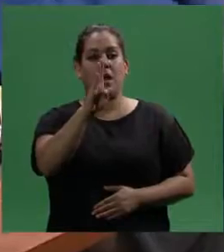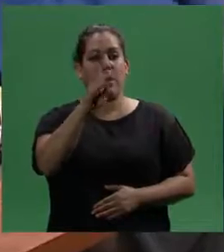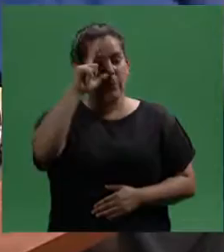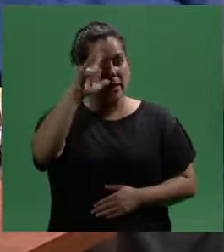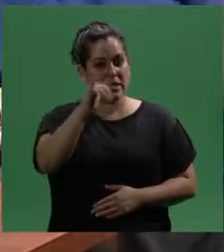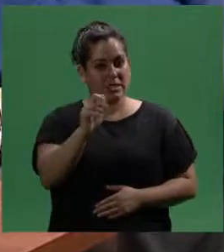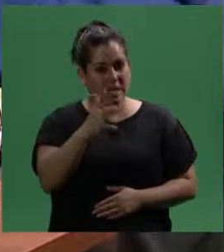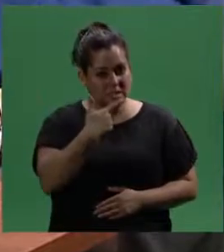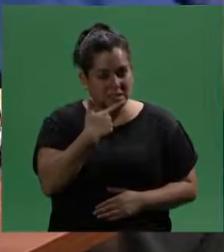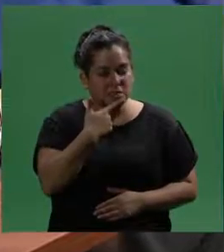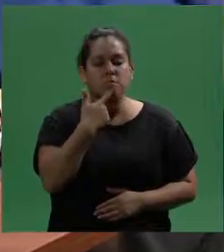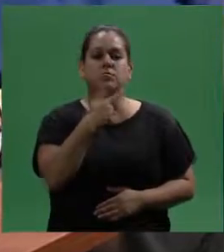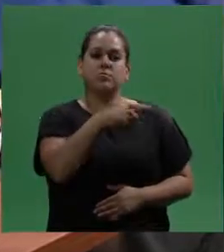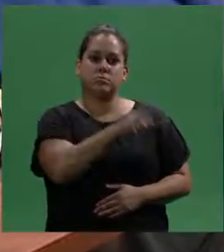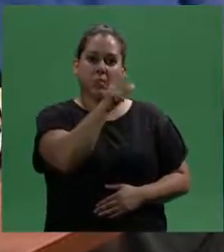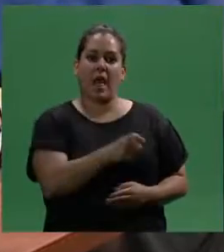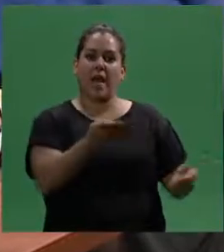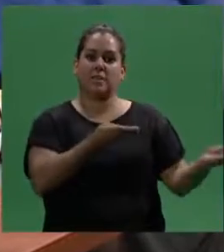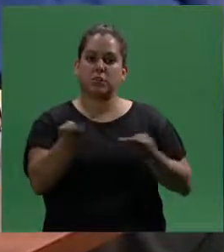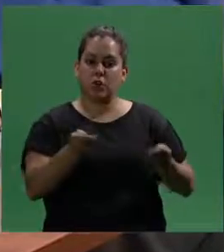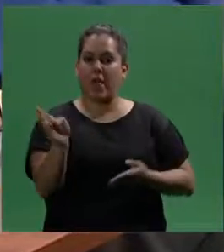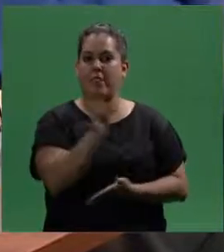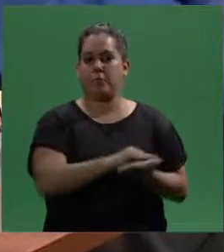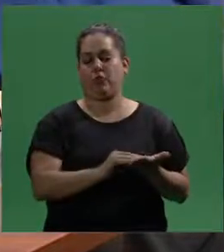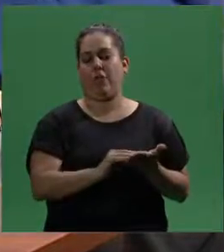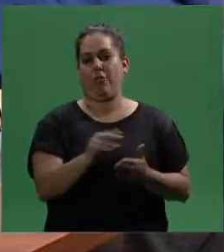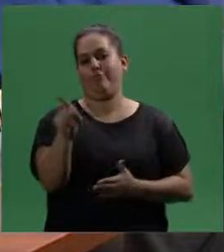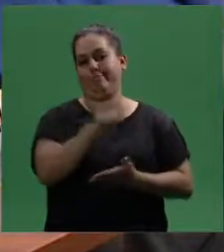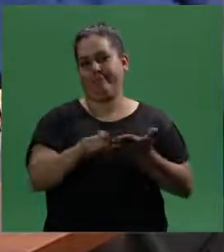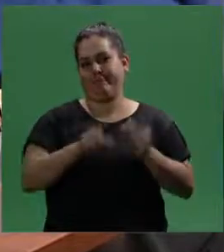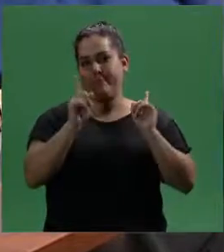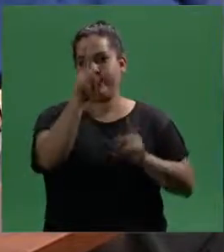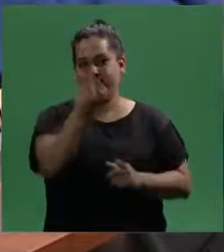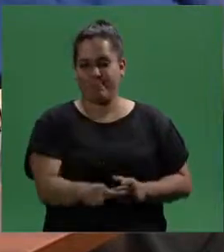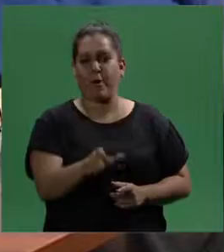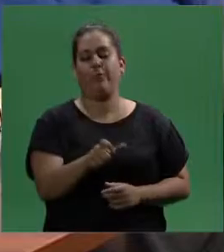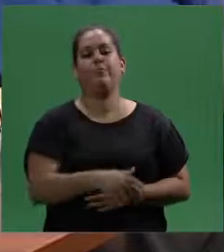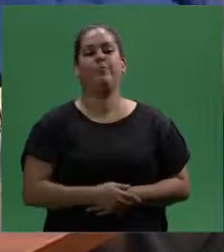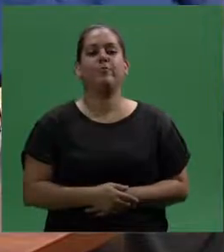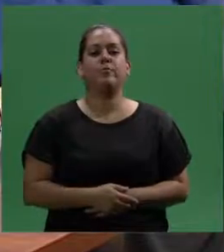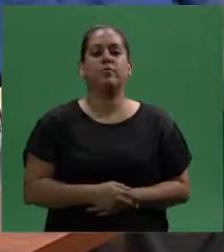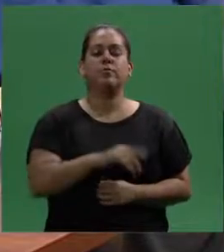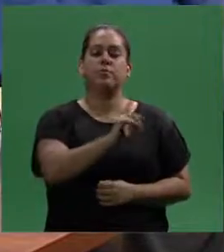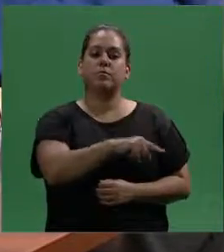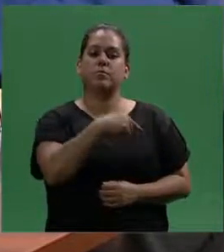Cabezas, que es la asesora del diputado, que es el autor del proyecto. Bienvenida, Juliana.